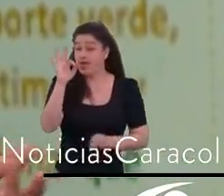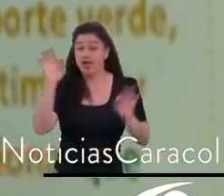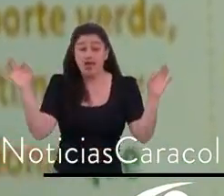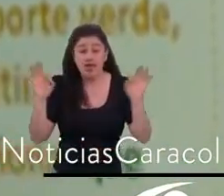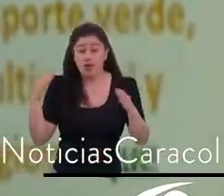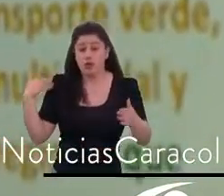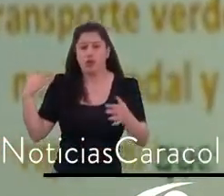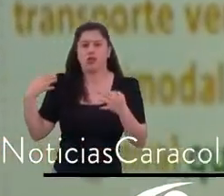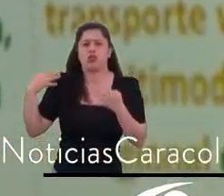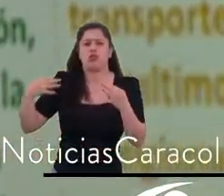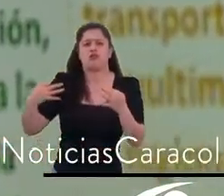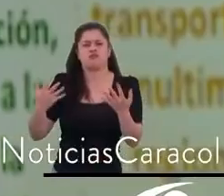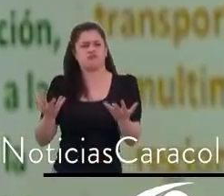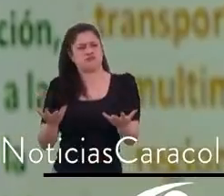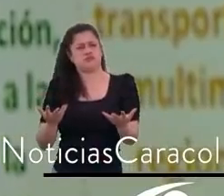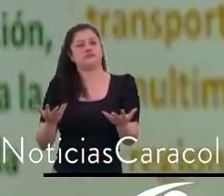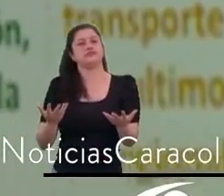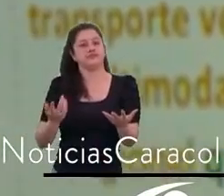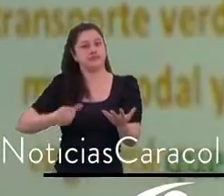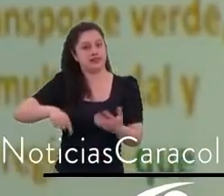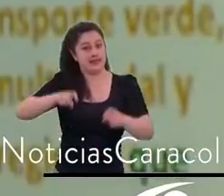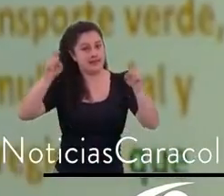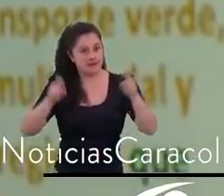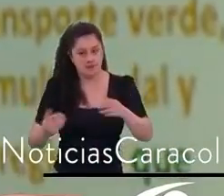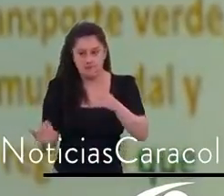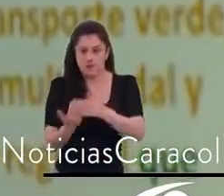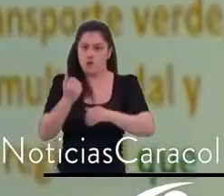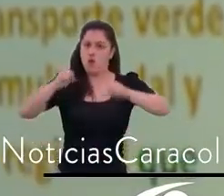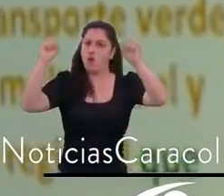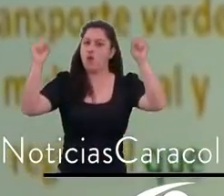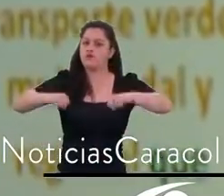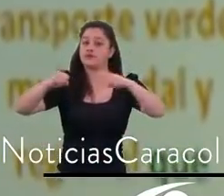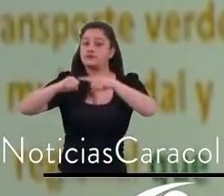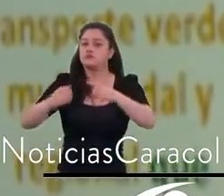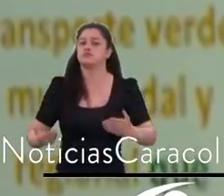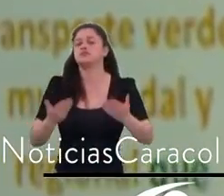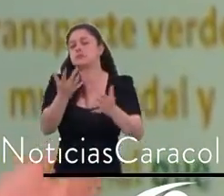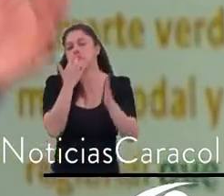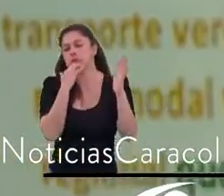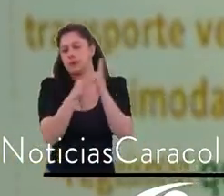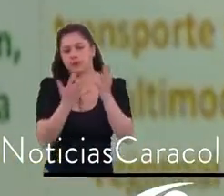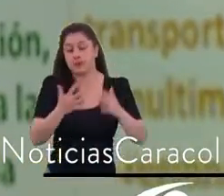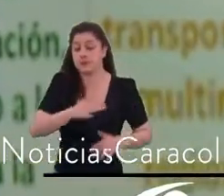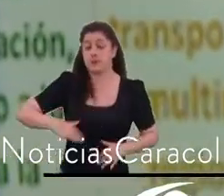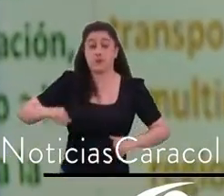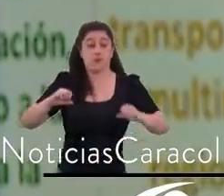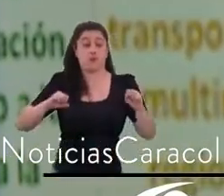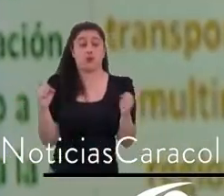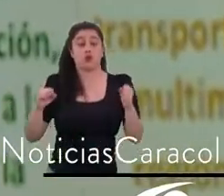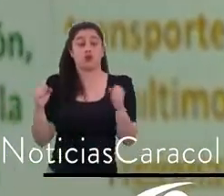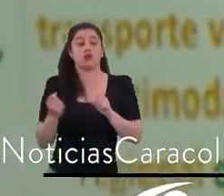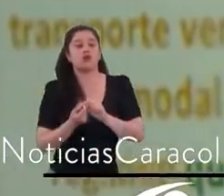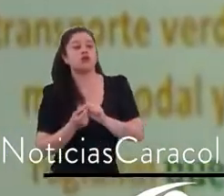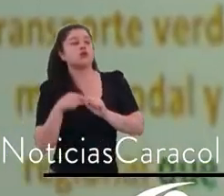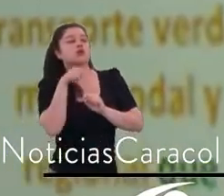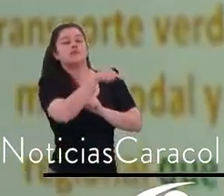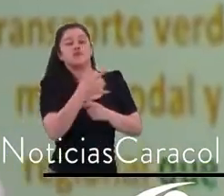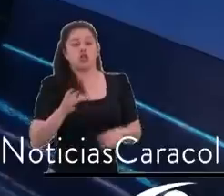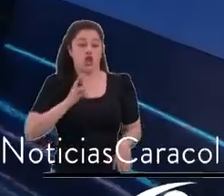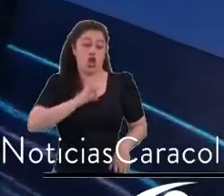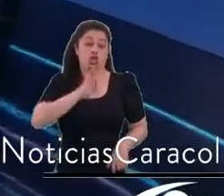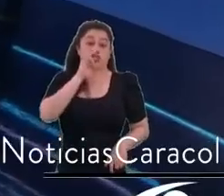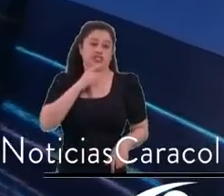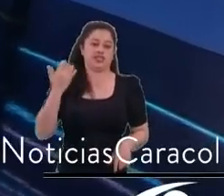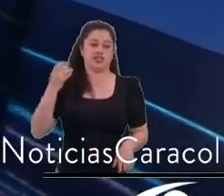fronteras, ¿cierto? Los colombianos que viven en Soacha y trabajan en Bogotá son los mismos colombianos. O que vienen de Chía, o que vienen de Mosquera.